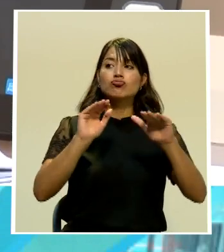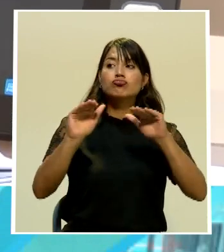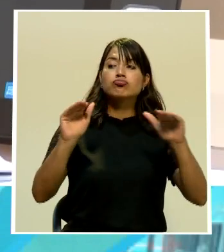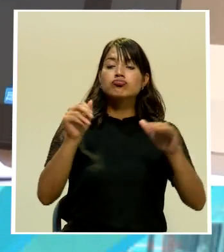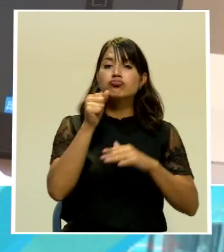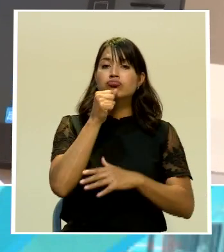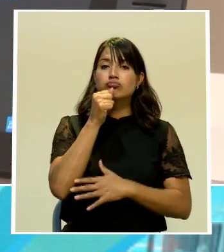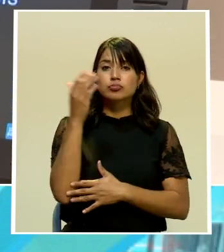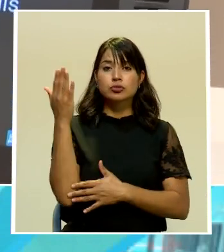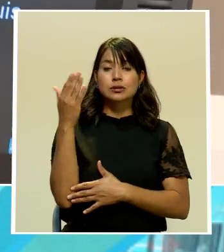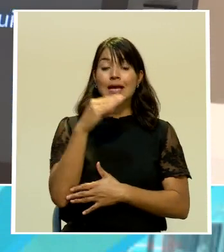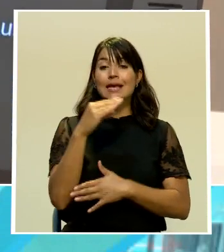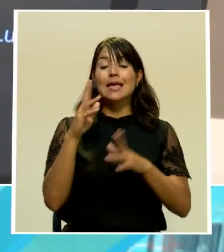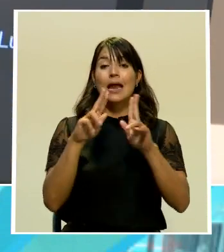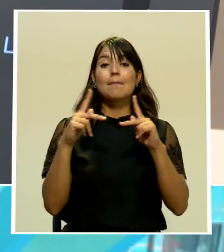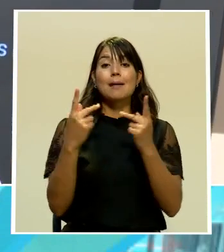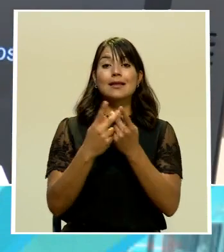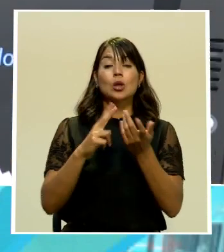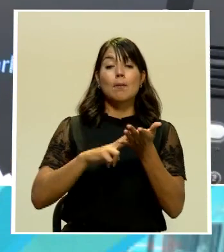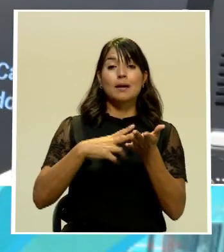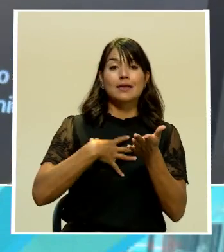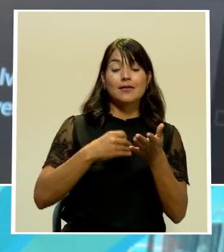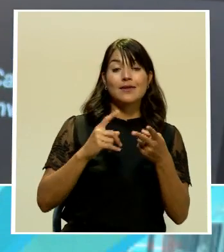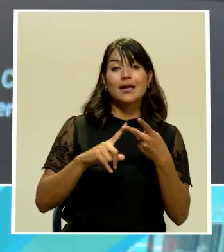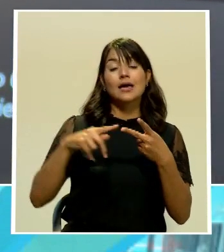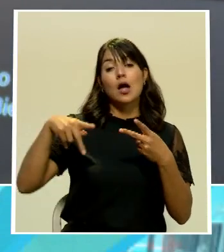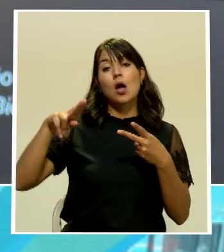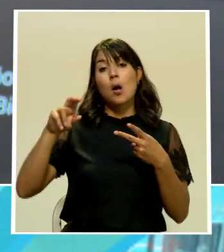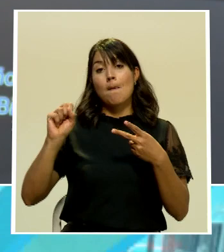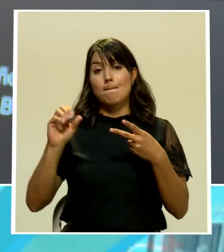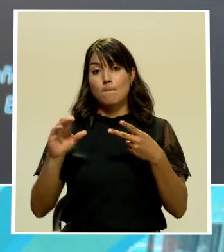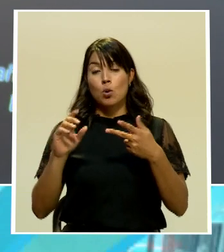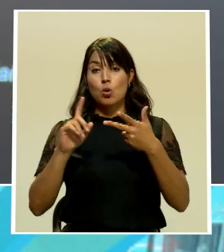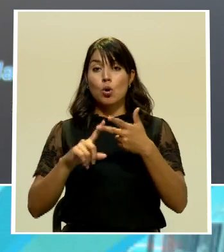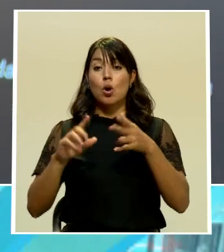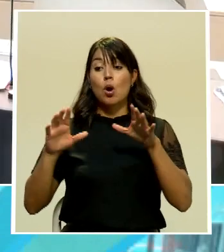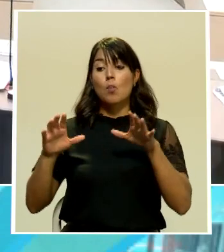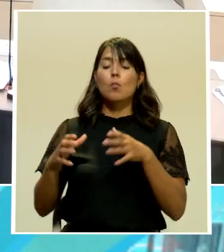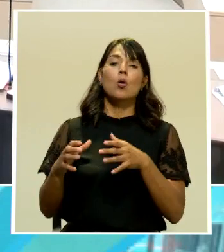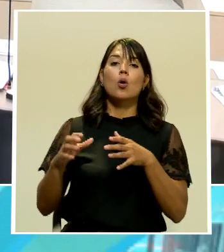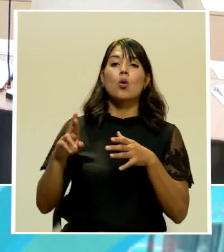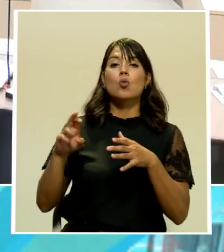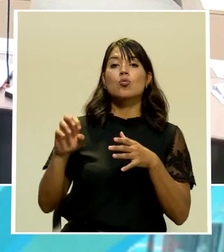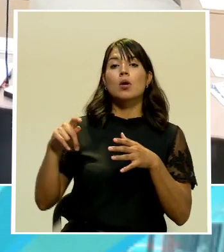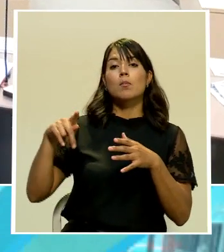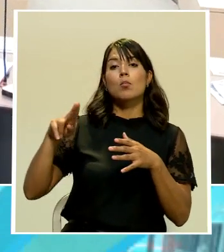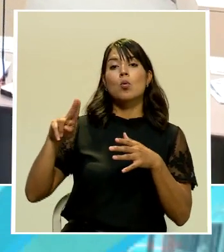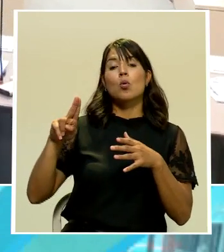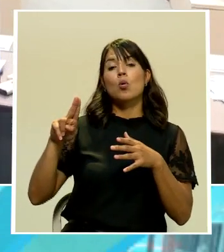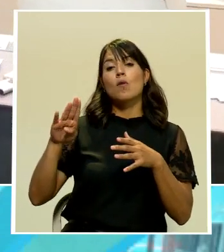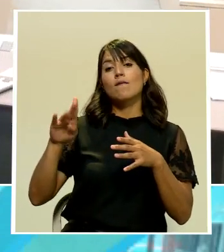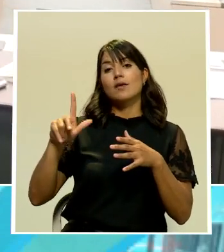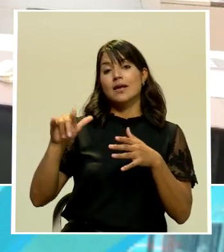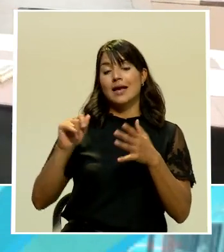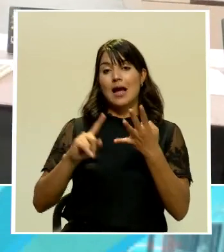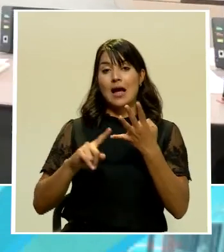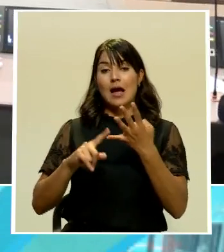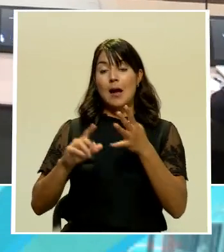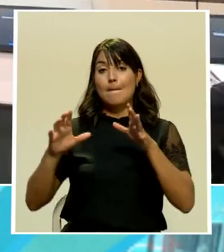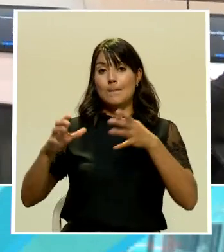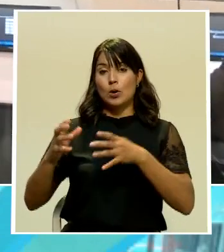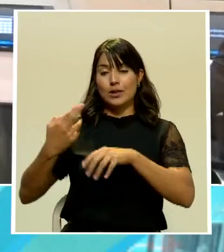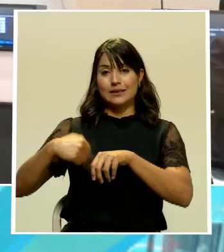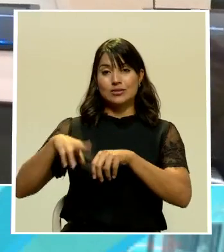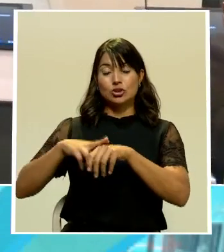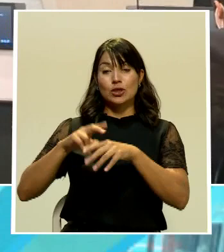el Partido de Liberación Nacional, el Partido de Unidad Social Cristiana, también el Bloque de Nueva República y Restauración Nacional, indicaron que el